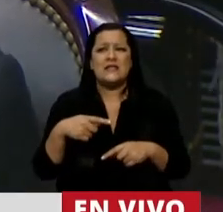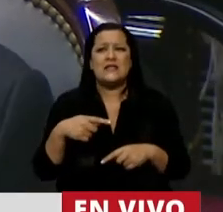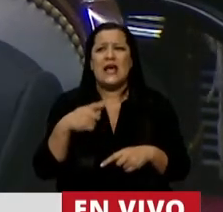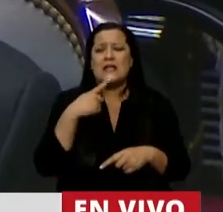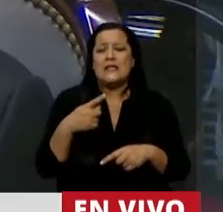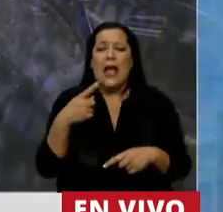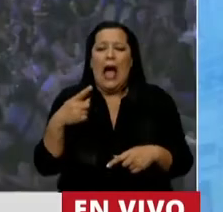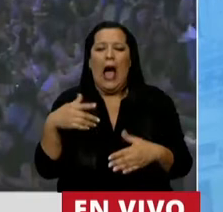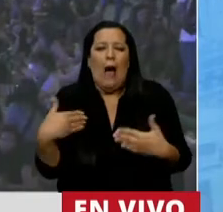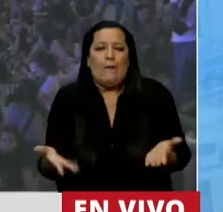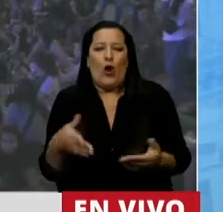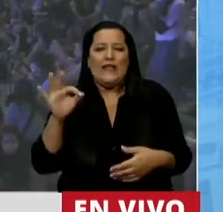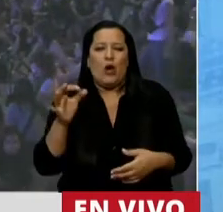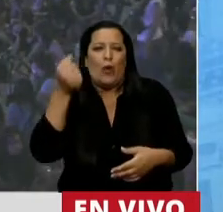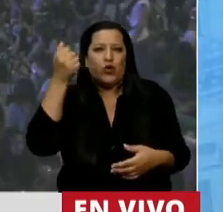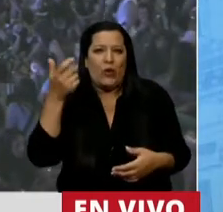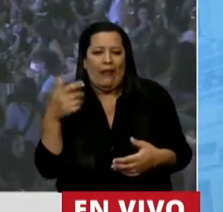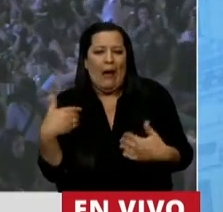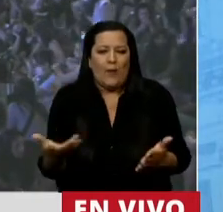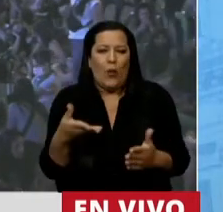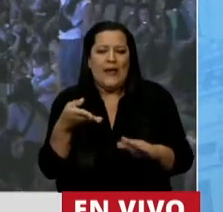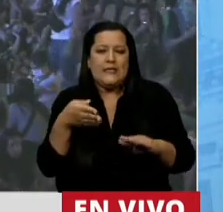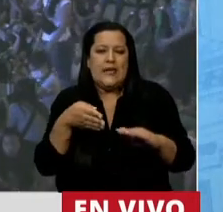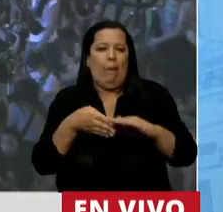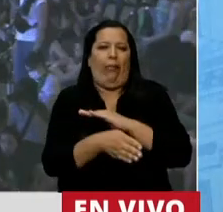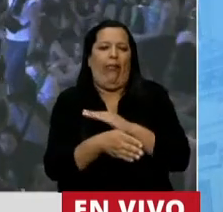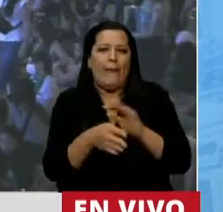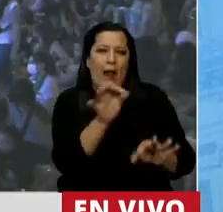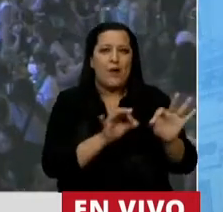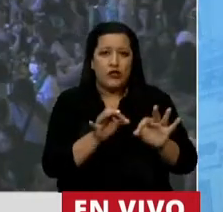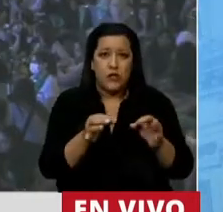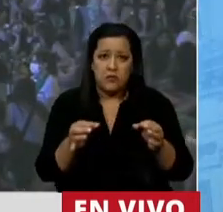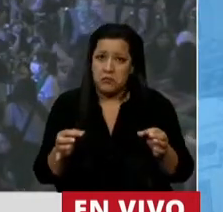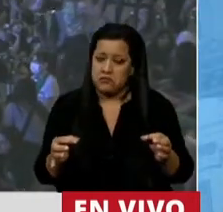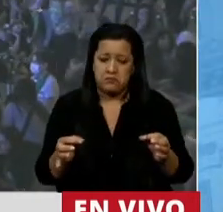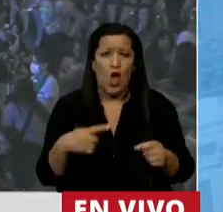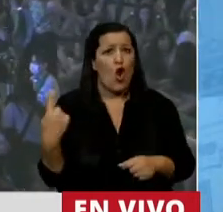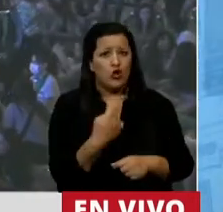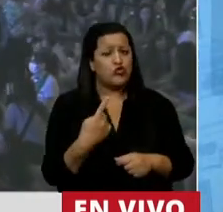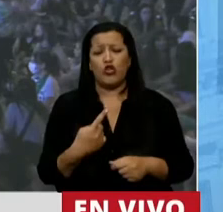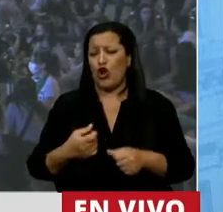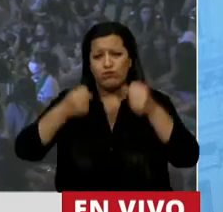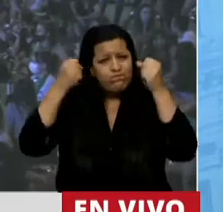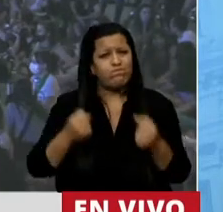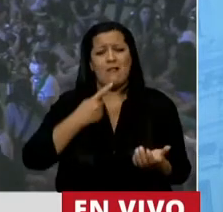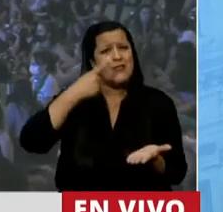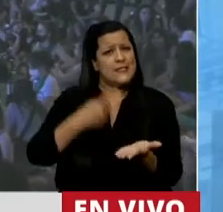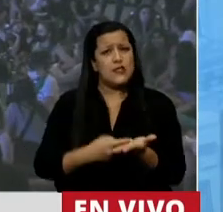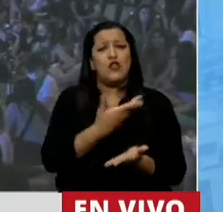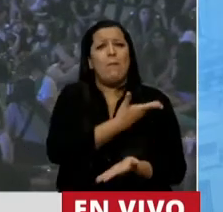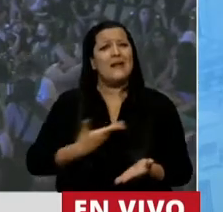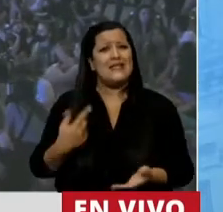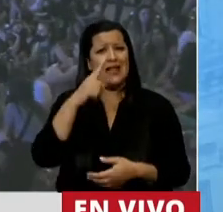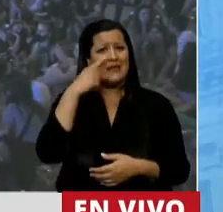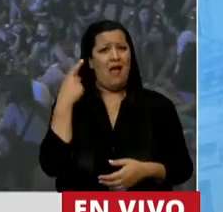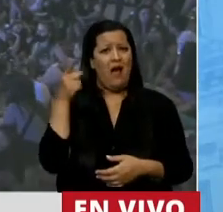oportunistas. Y mire, Presidente, nosotros estamos acá también con una fuerte decisión del Presidente de la Nación